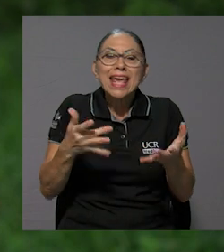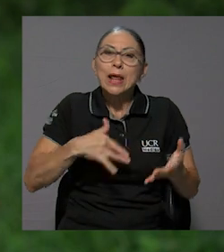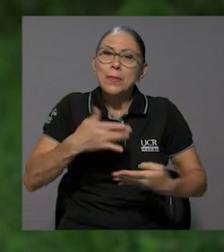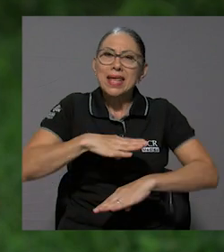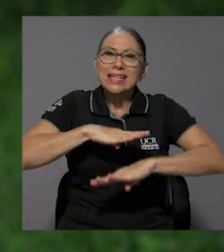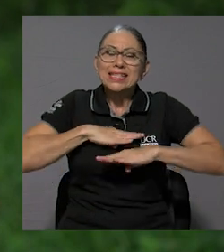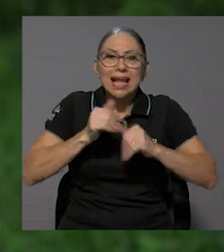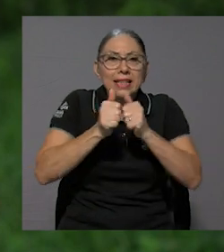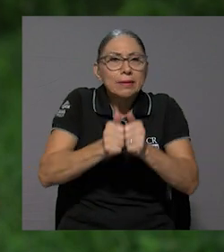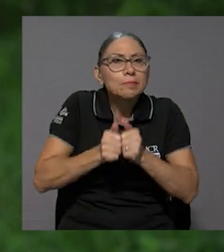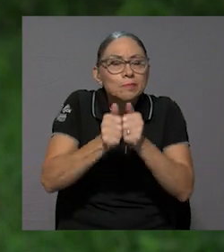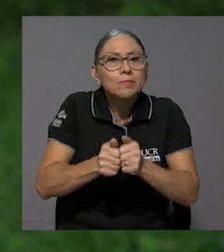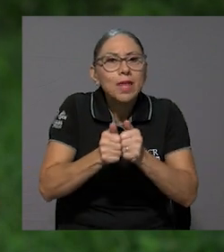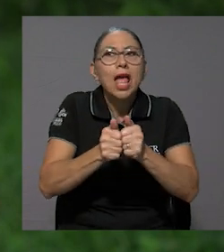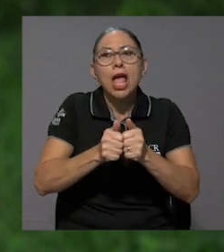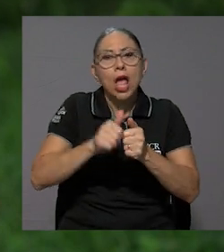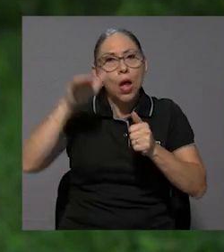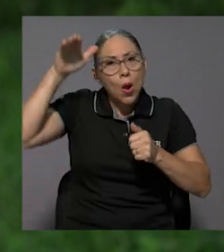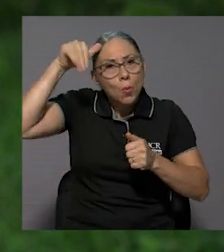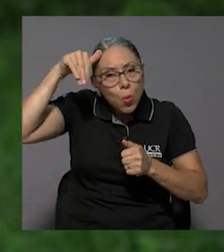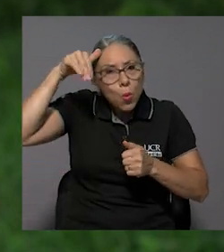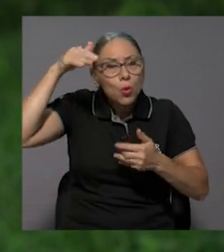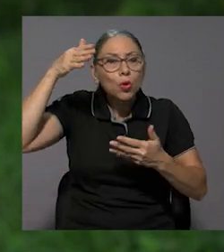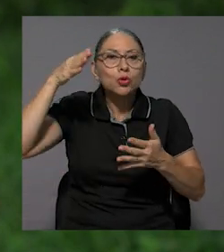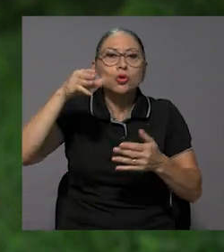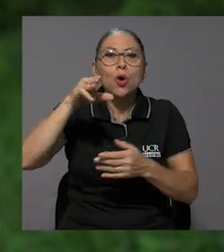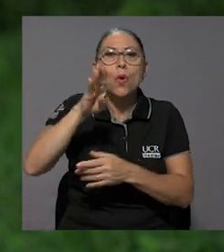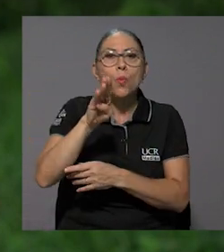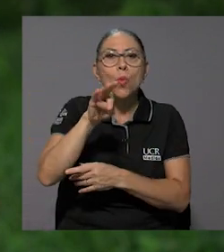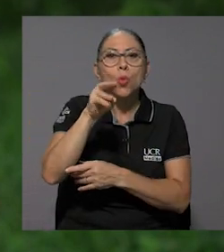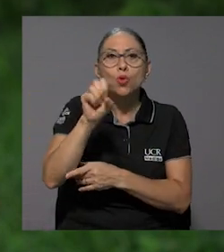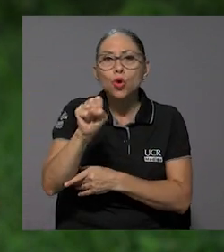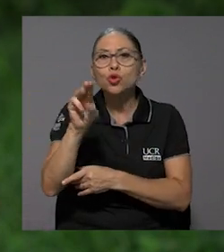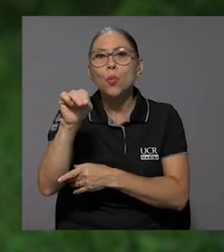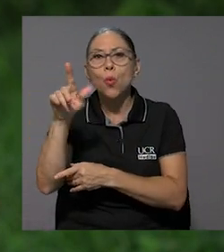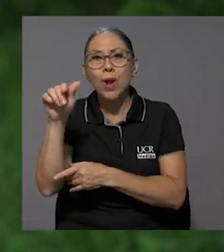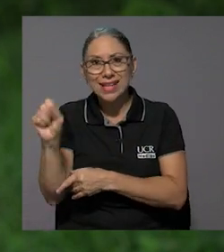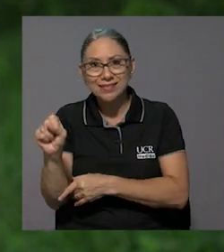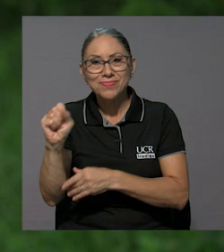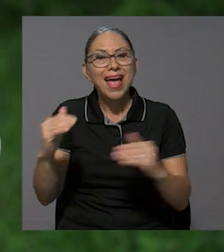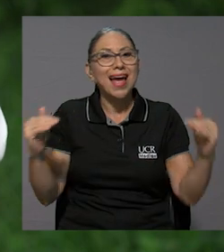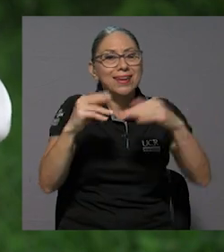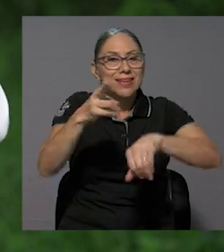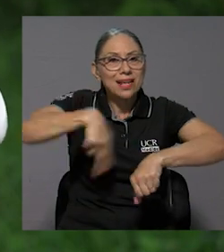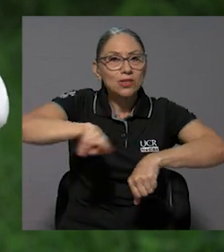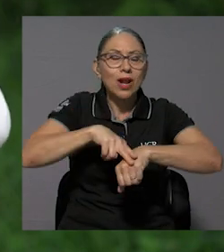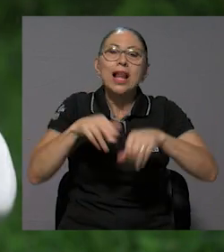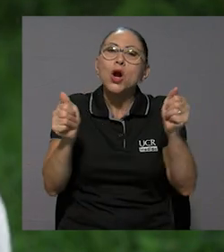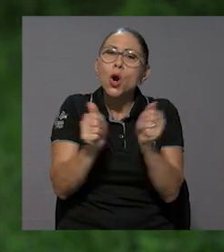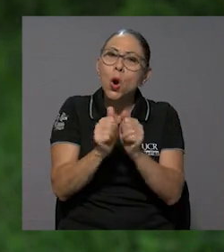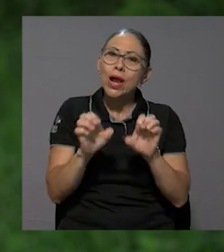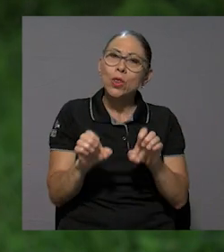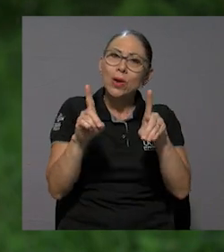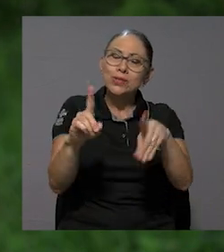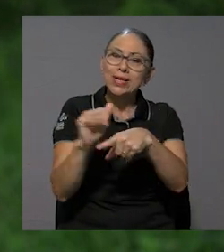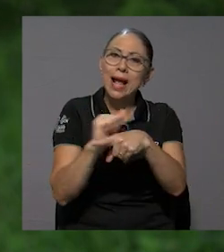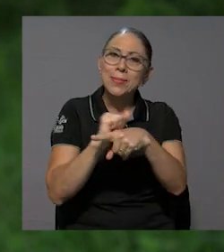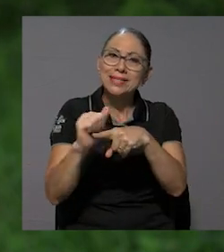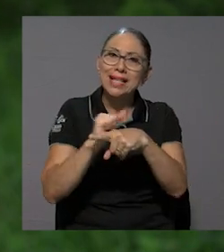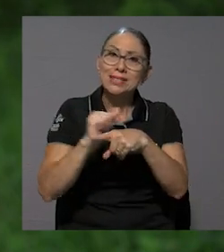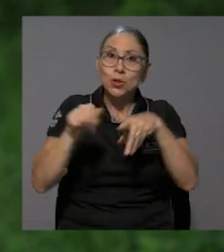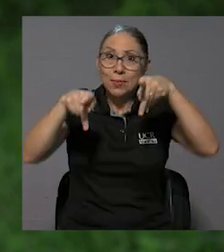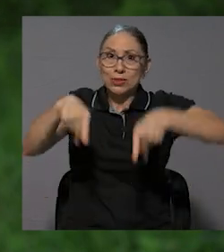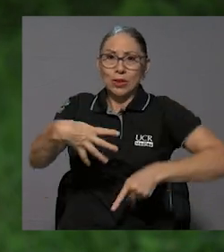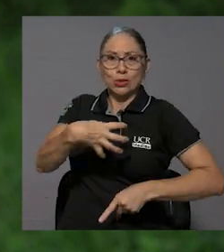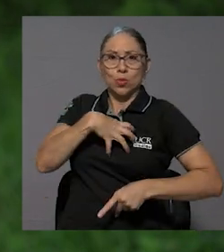en Costa Rica, todo lo que son caballos, burros y mulas a nivel nacional, con el enfoque de la educación y capacitación de los dueños de